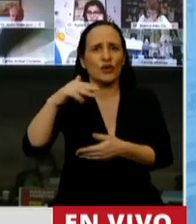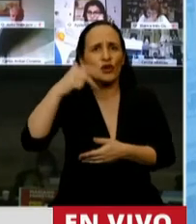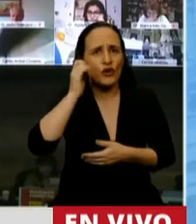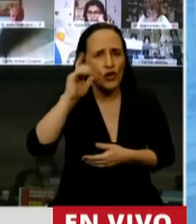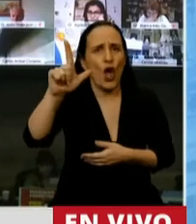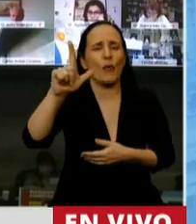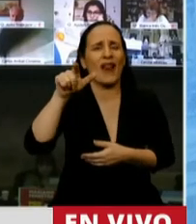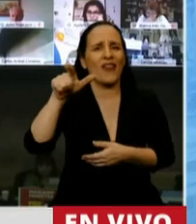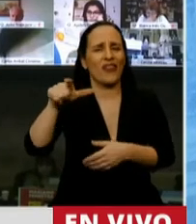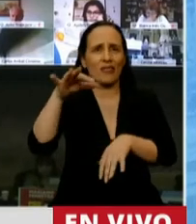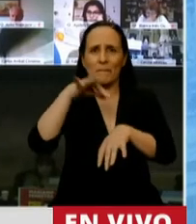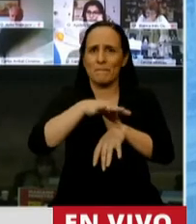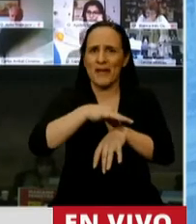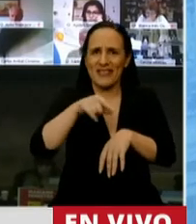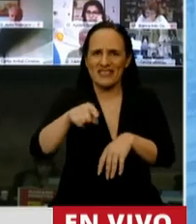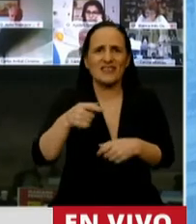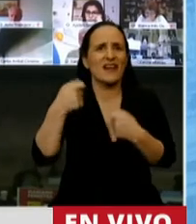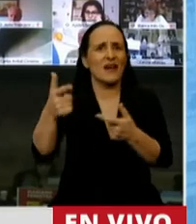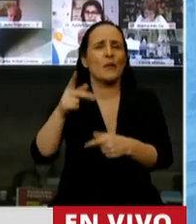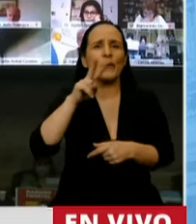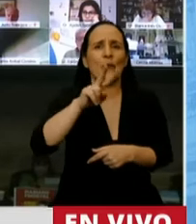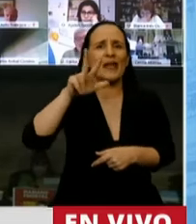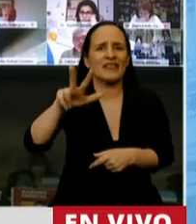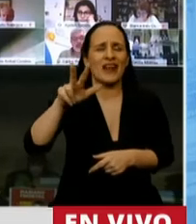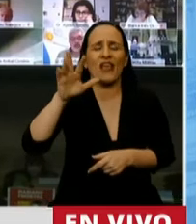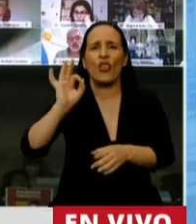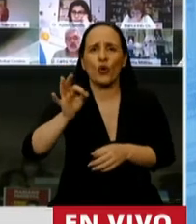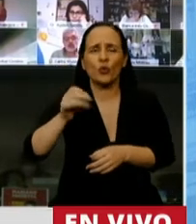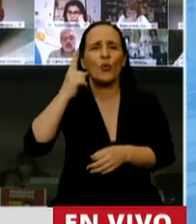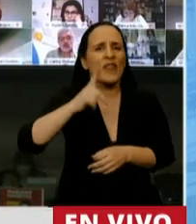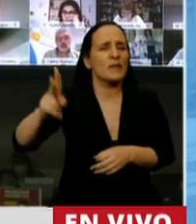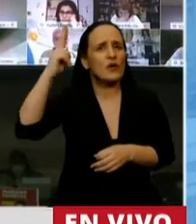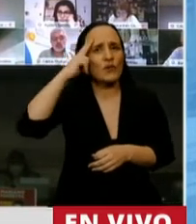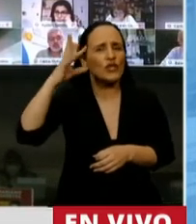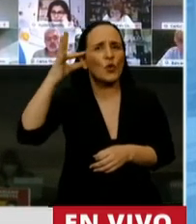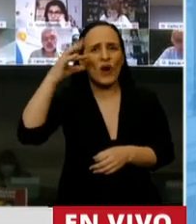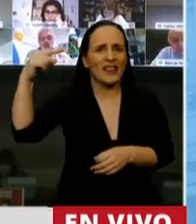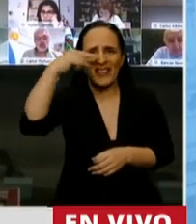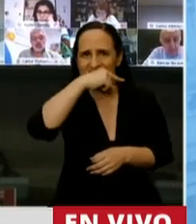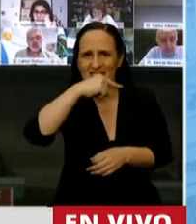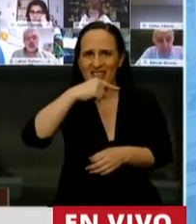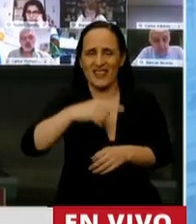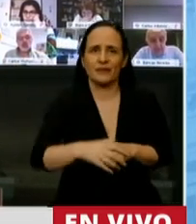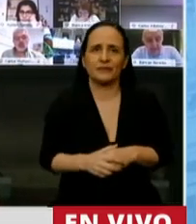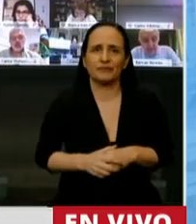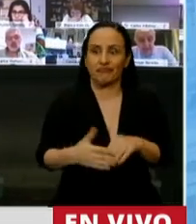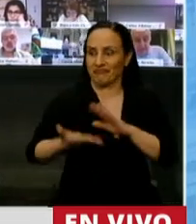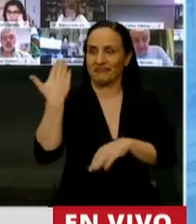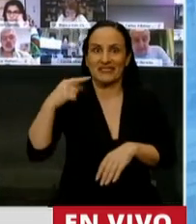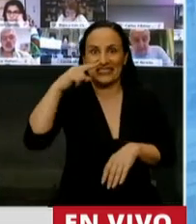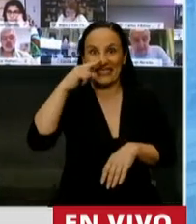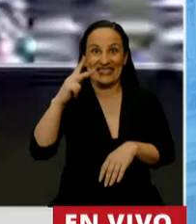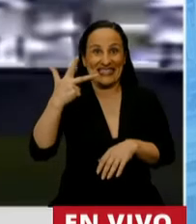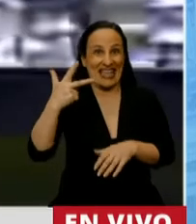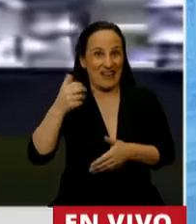otorgado el 23 de octubre de 1947, hace 73